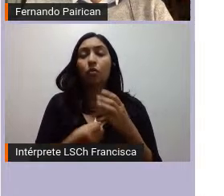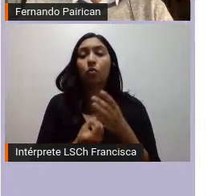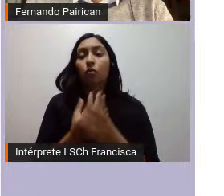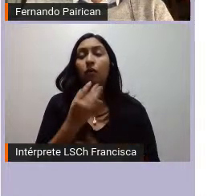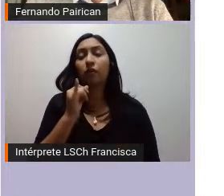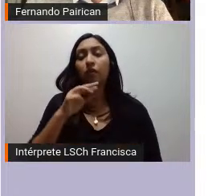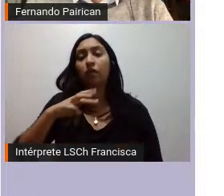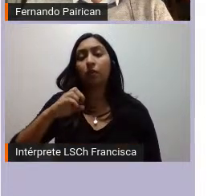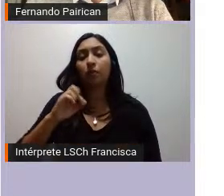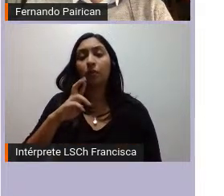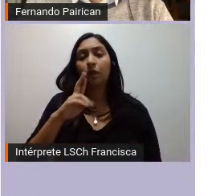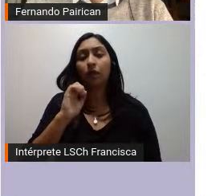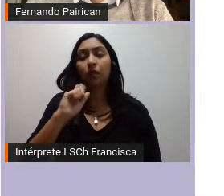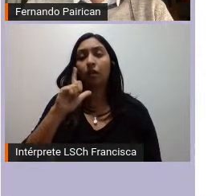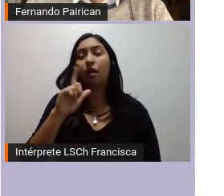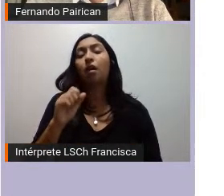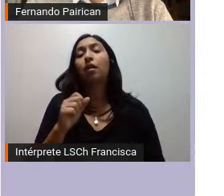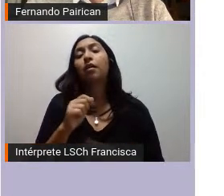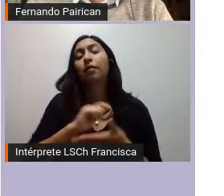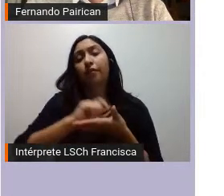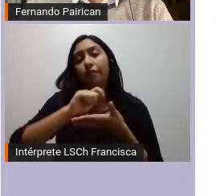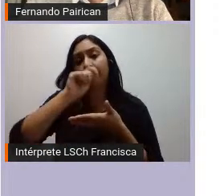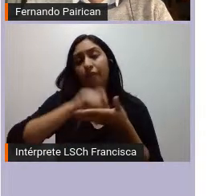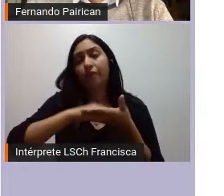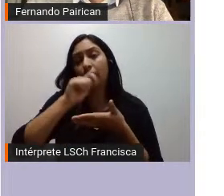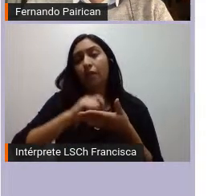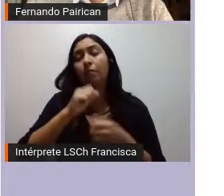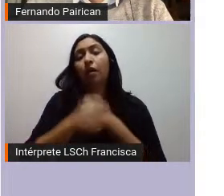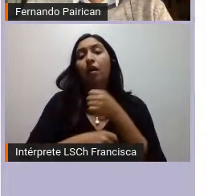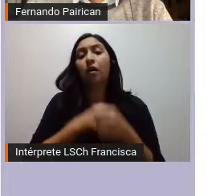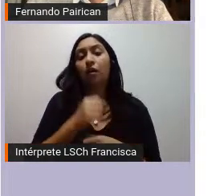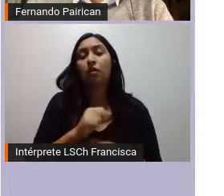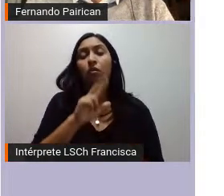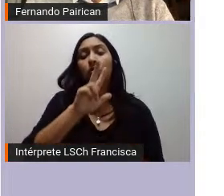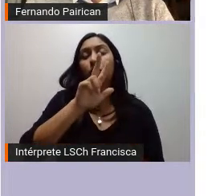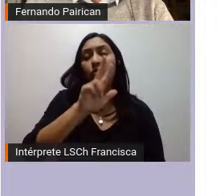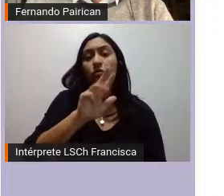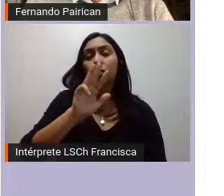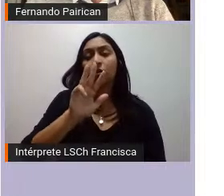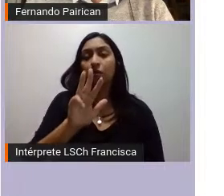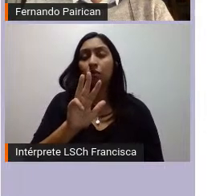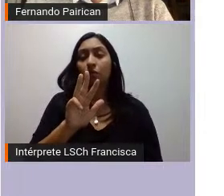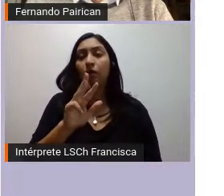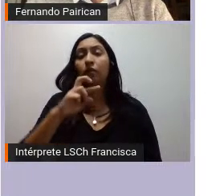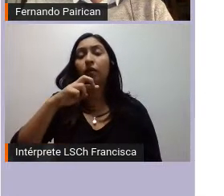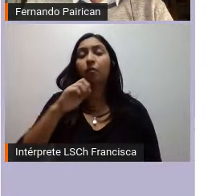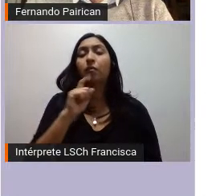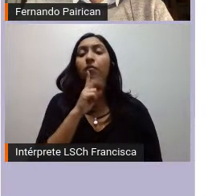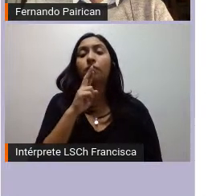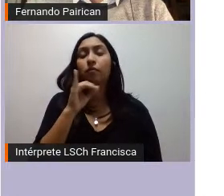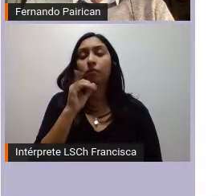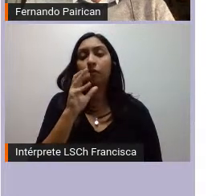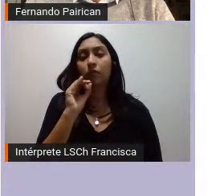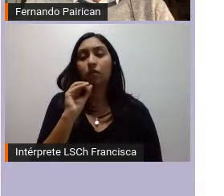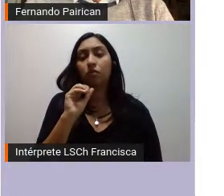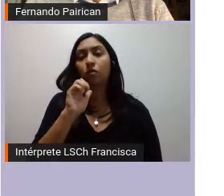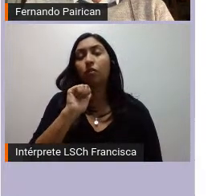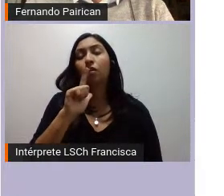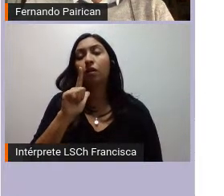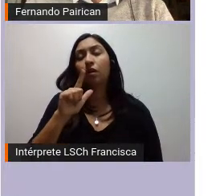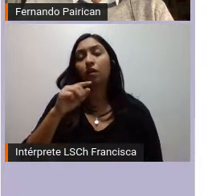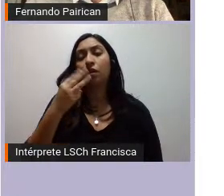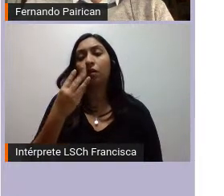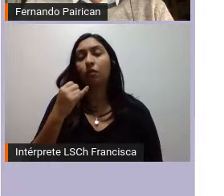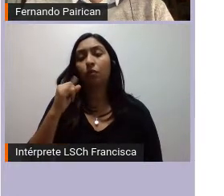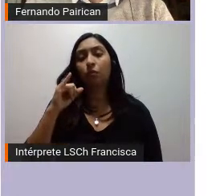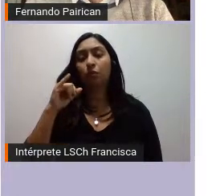en el año 89 el candidato en ese entonces, Patricio Erwin, con los pueblos originarios, el reconocimiento constitucional y poder